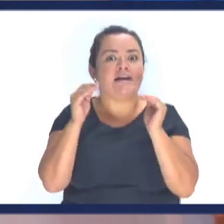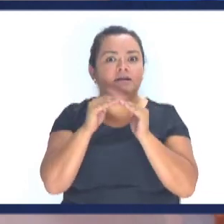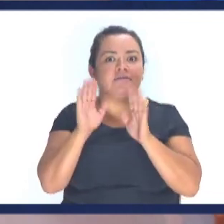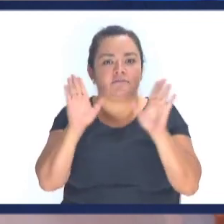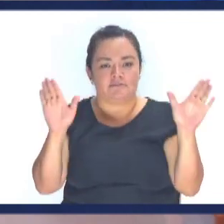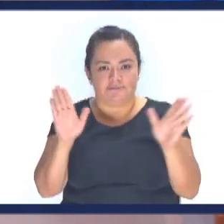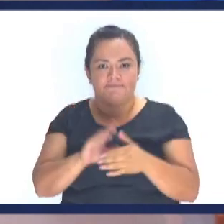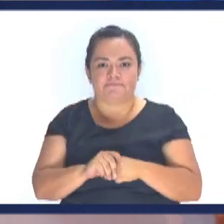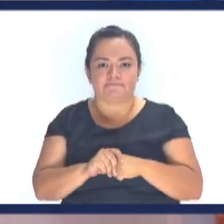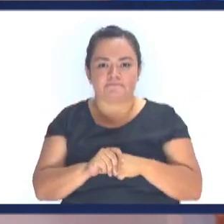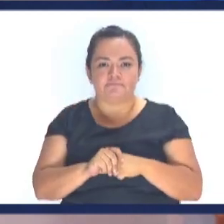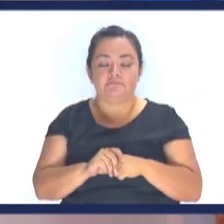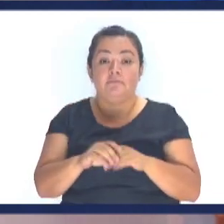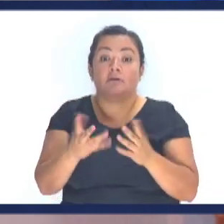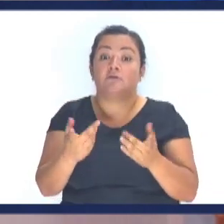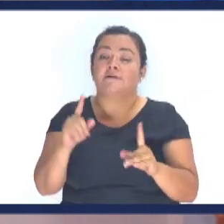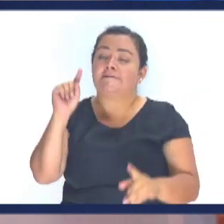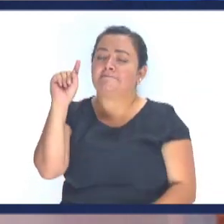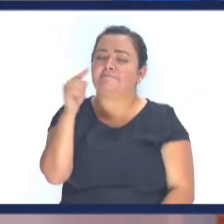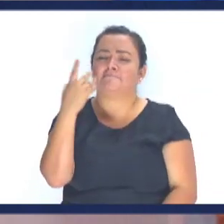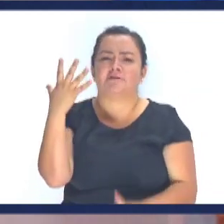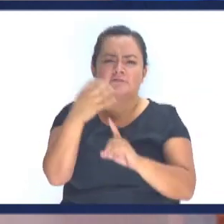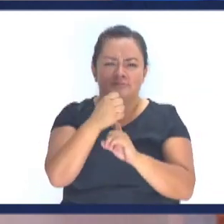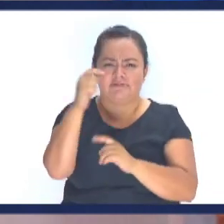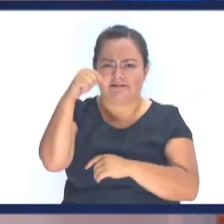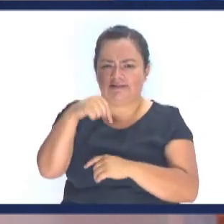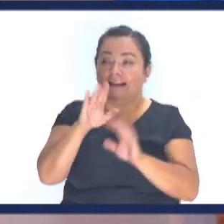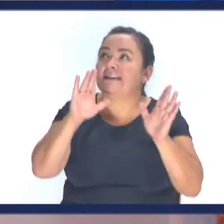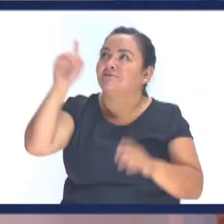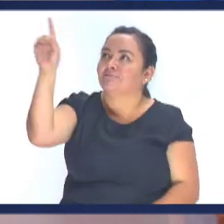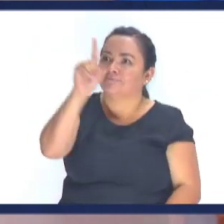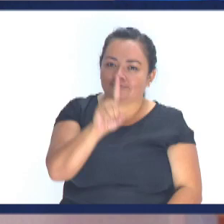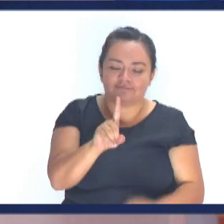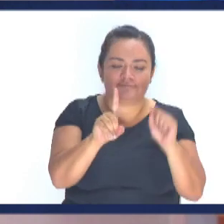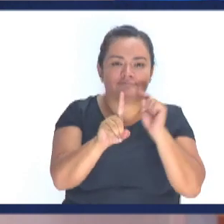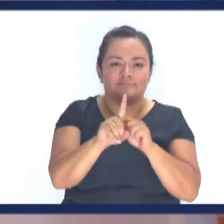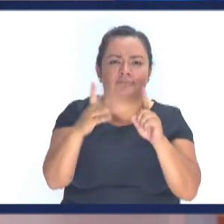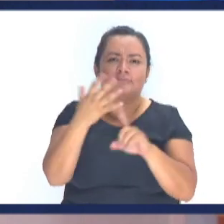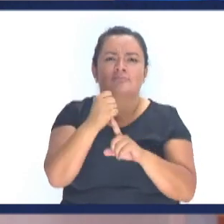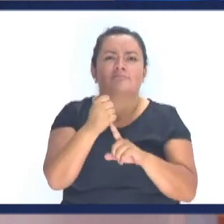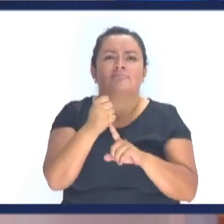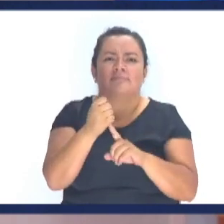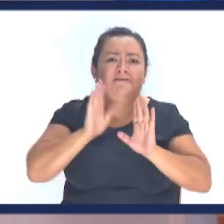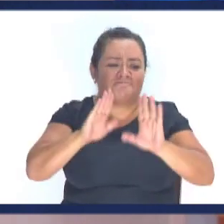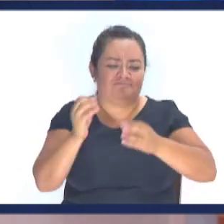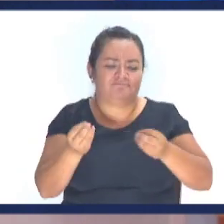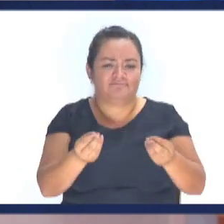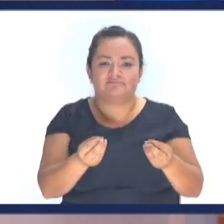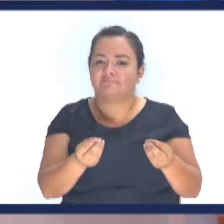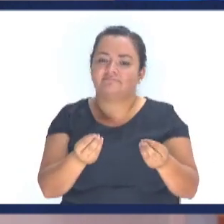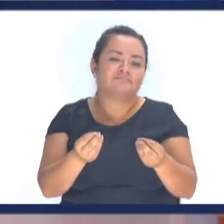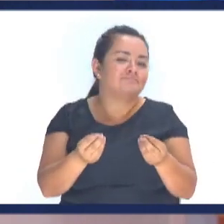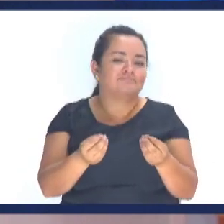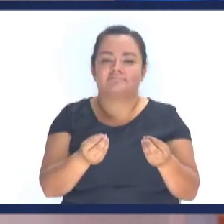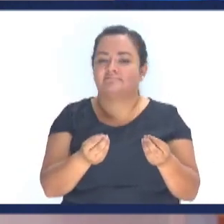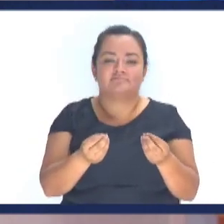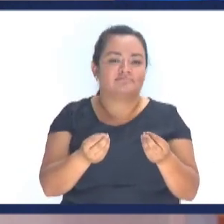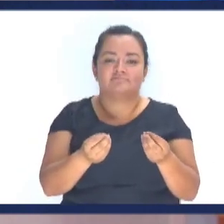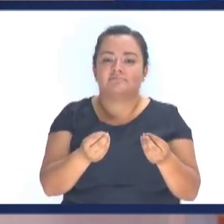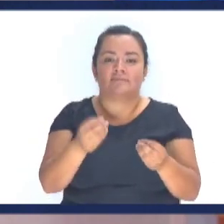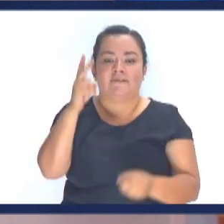Amigos y hermanos La primera función De Cristo En la tierra No fue hacer Milagros Fue